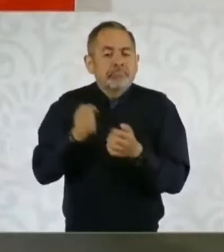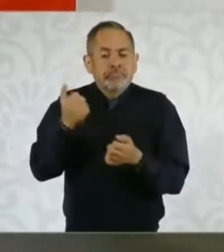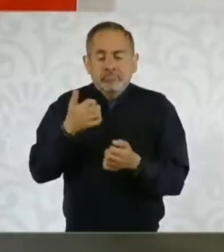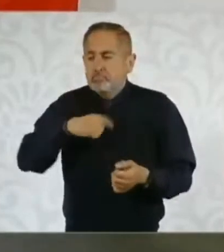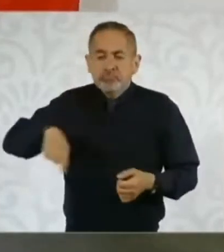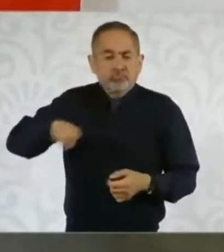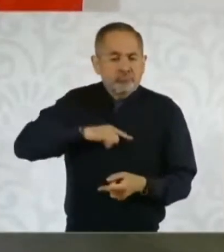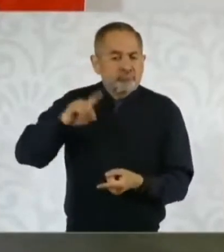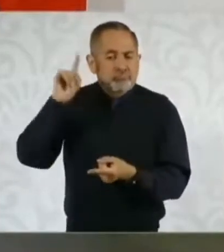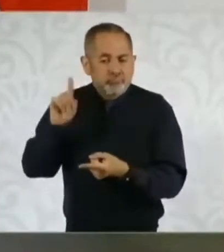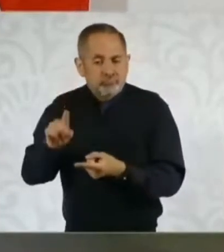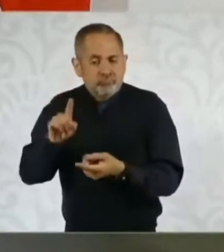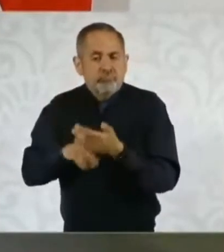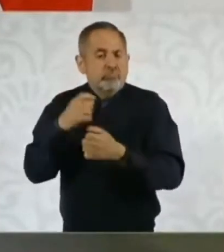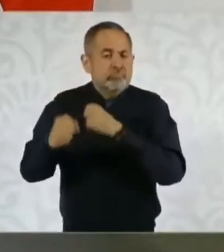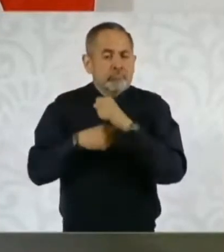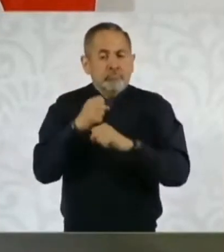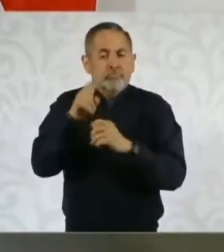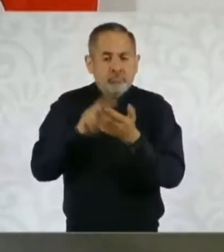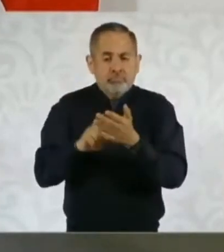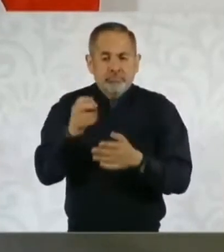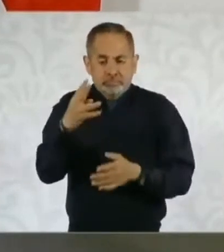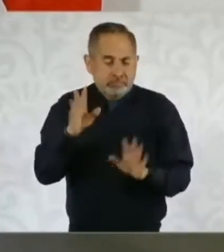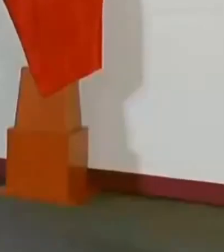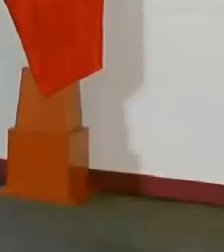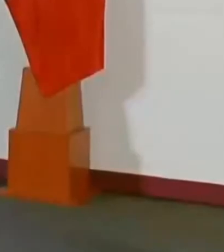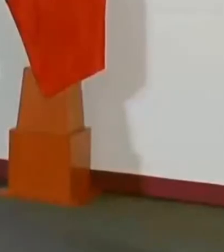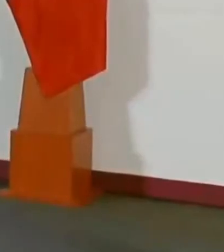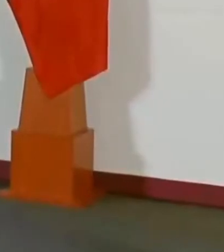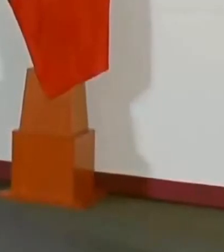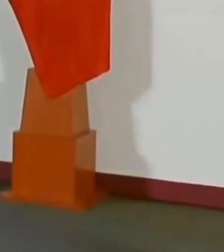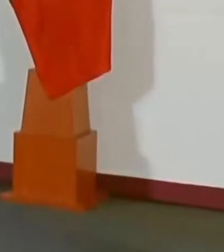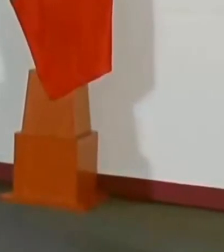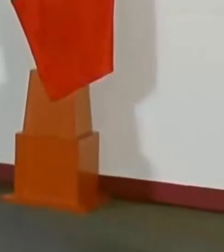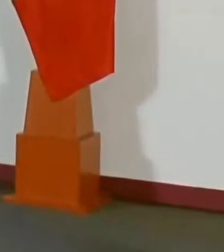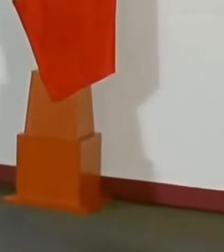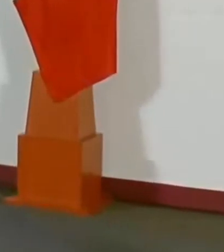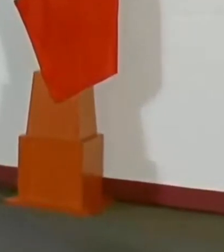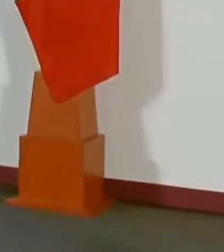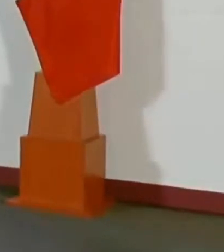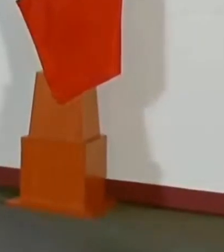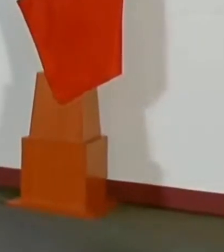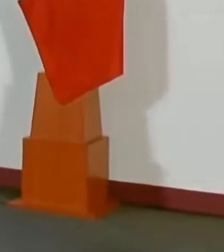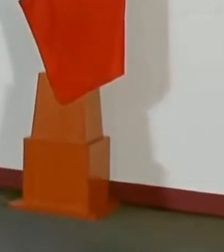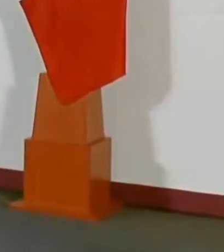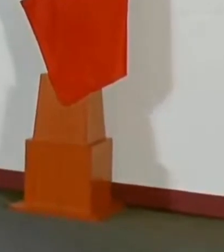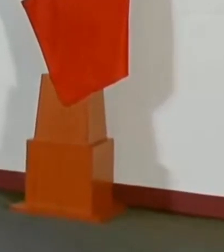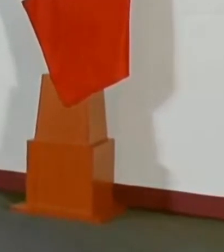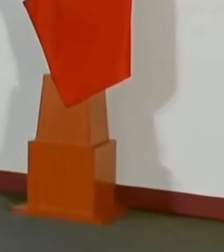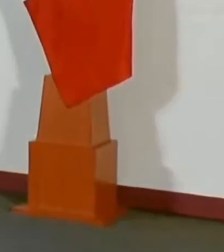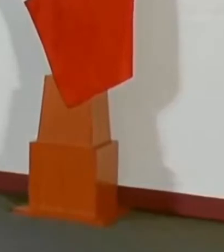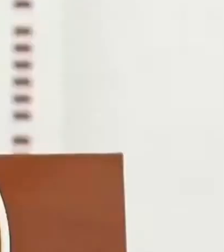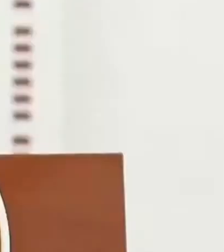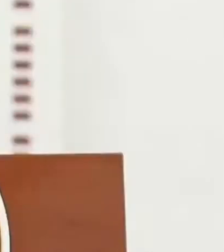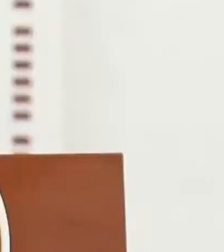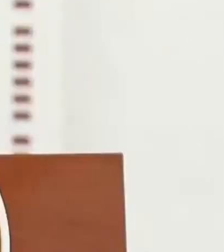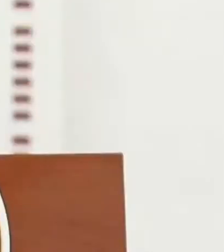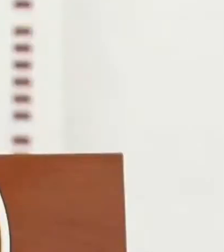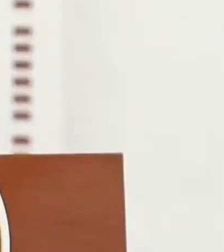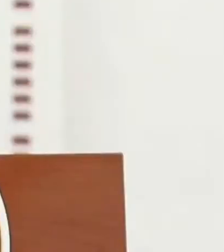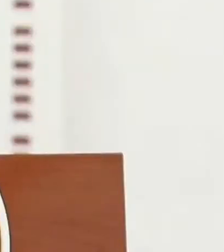con el que cerramos en el 2024, eso es lo primero. Lo segundo, recuerden que el